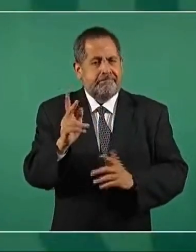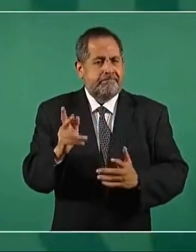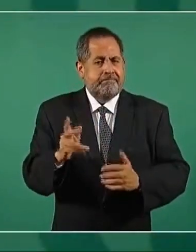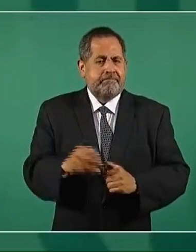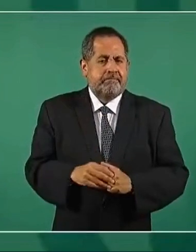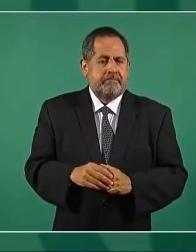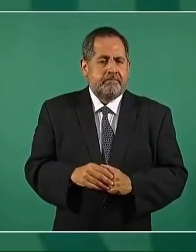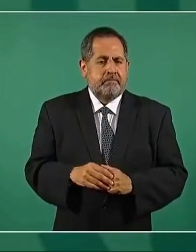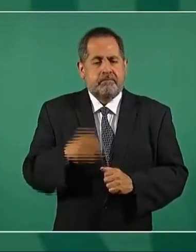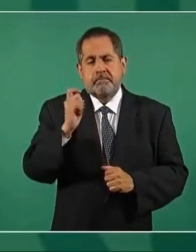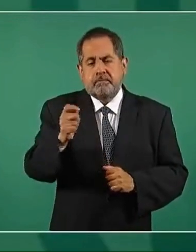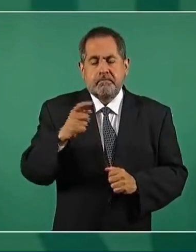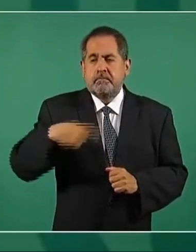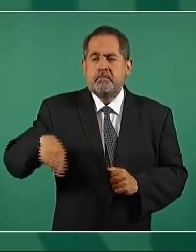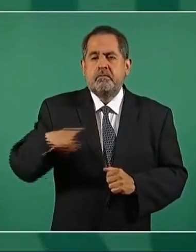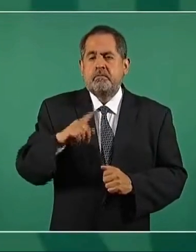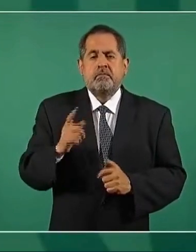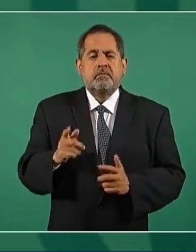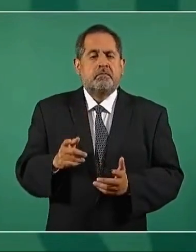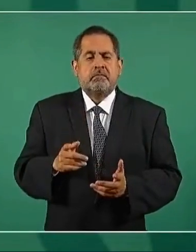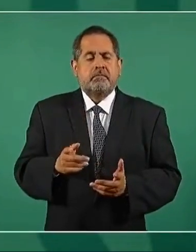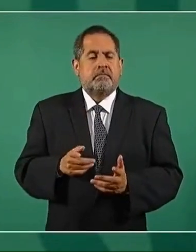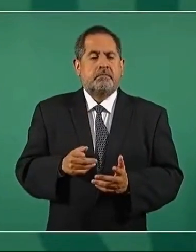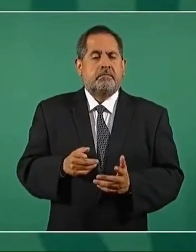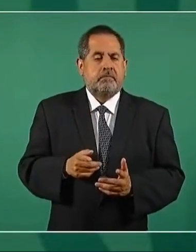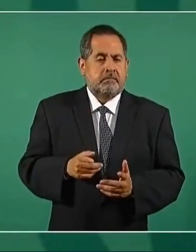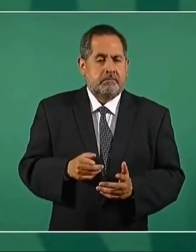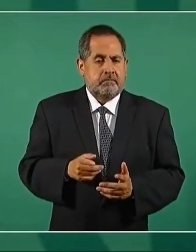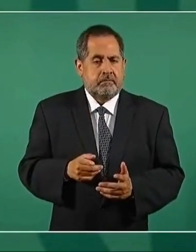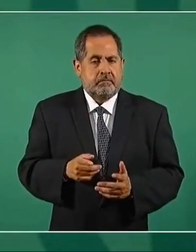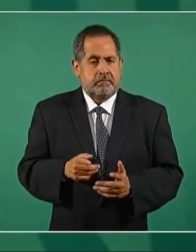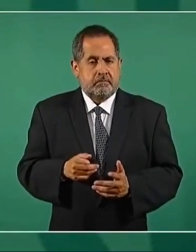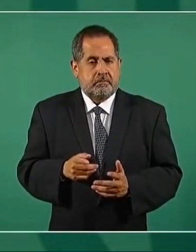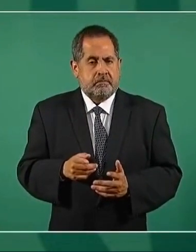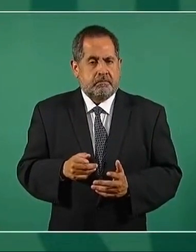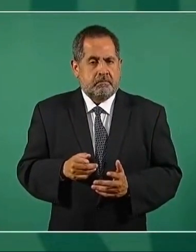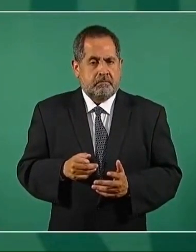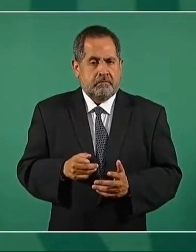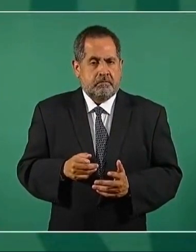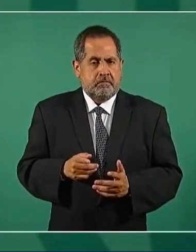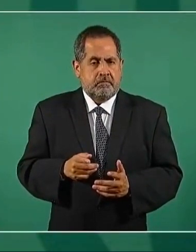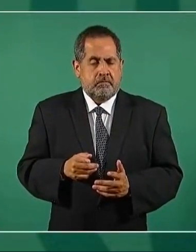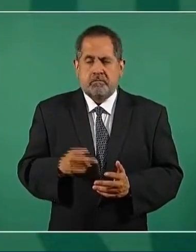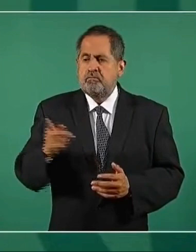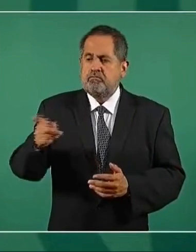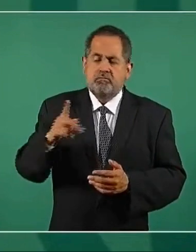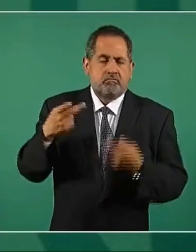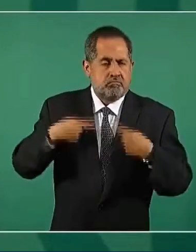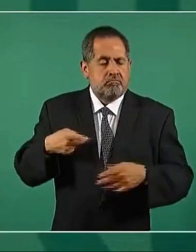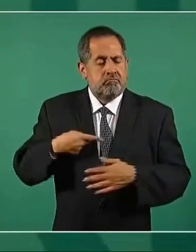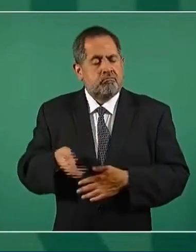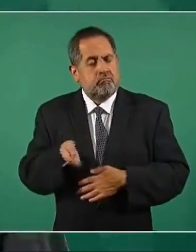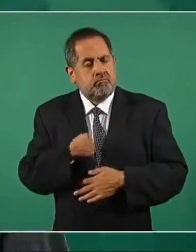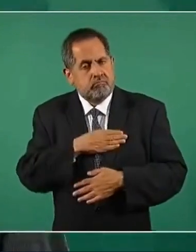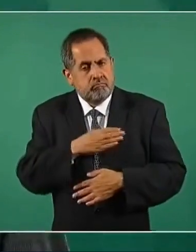procurar que sean buenos ciudadanos,